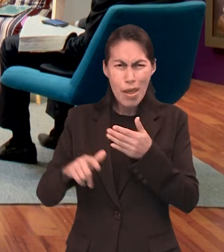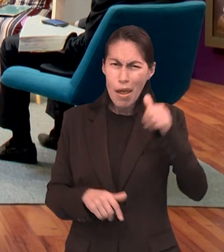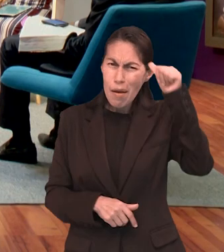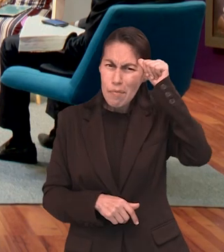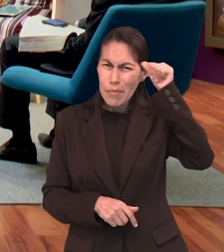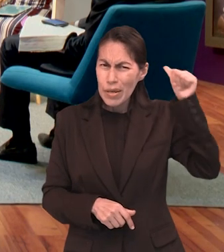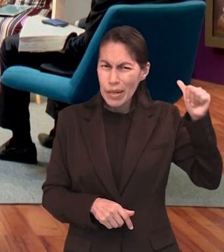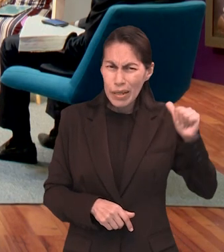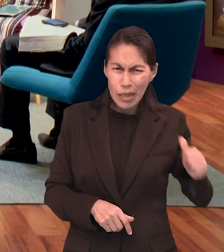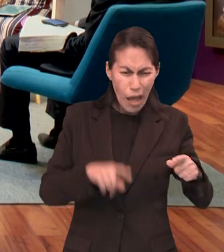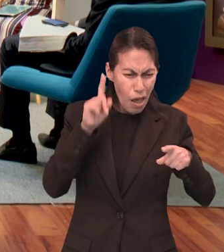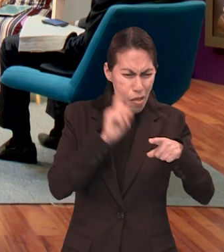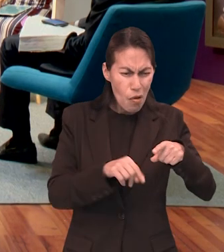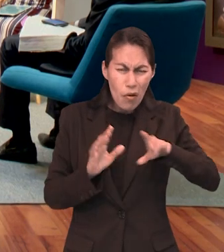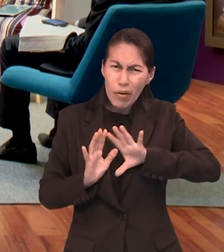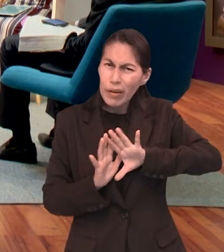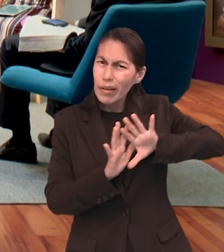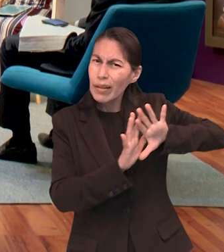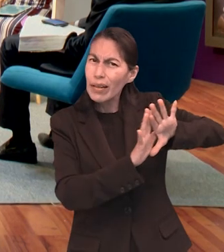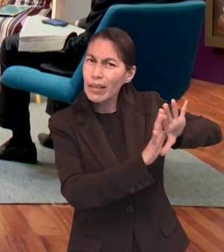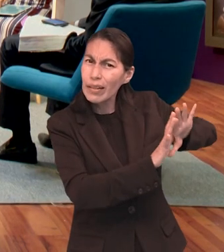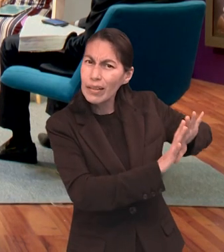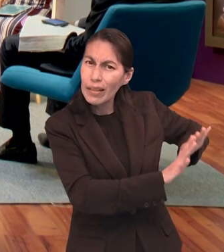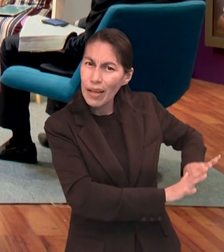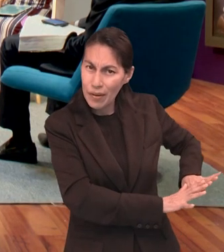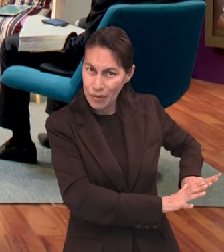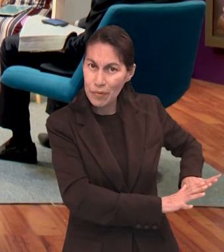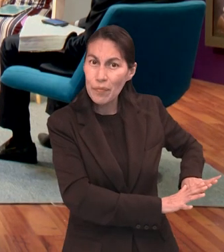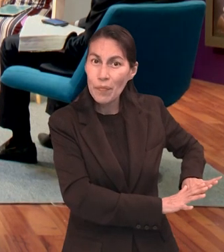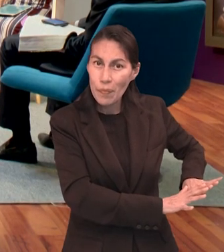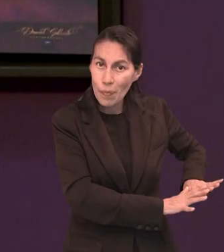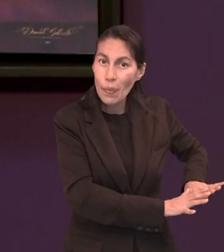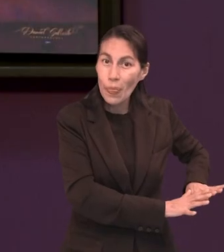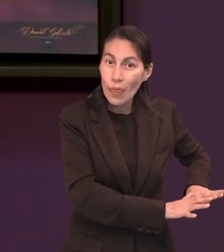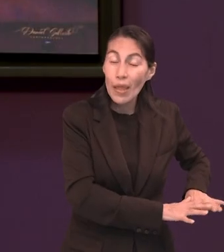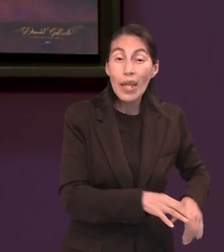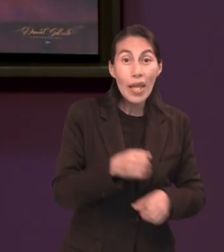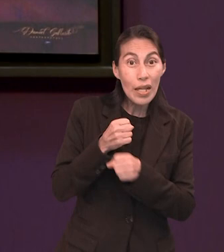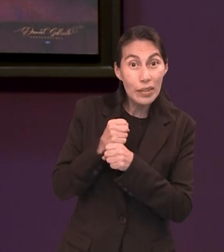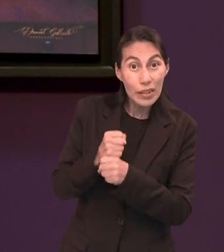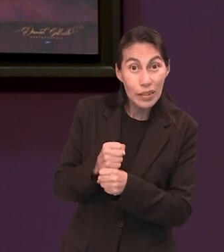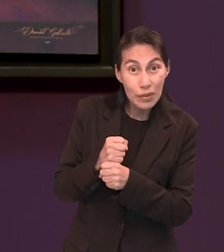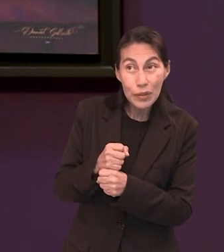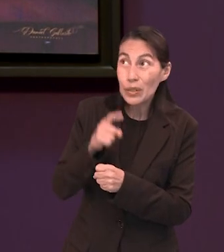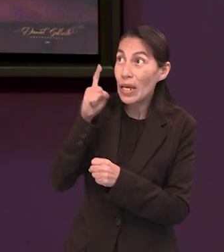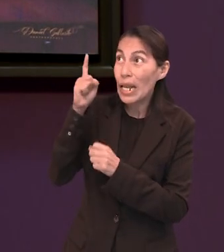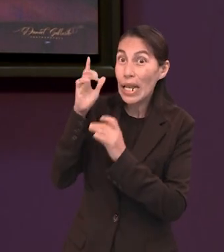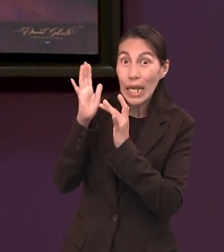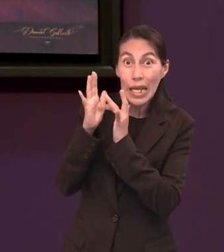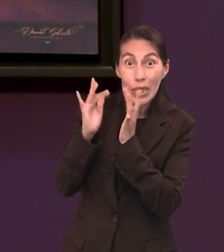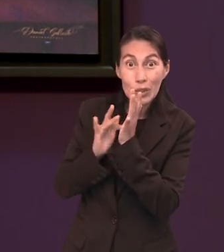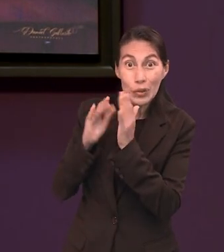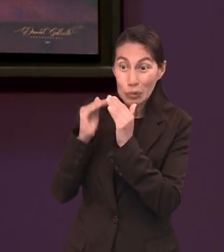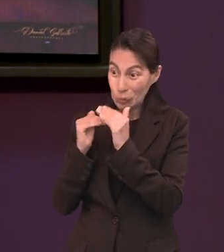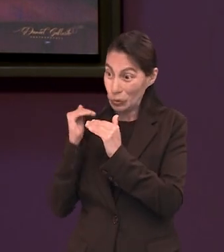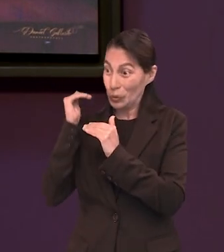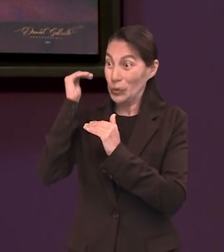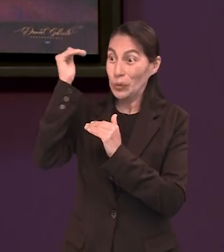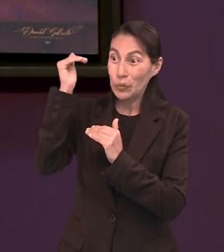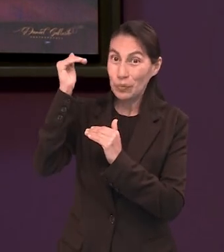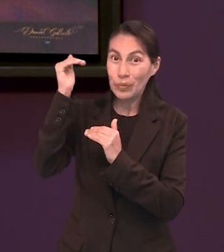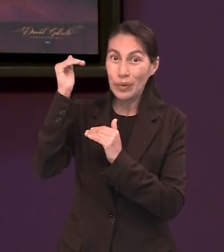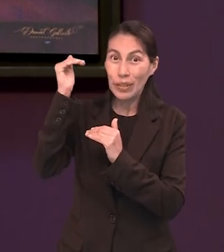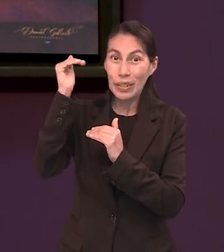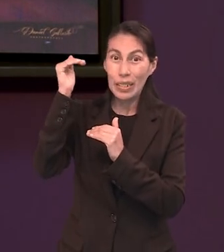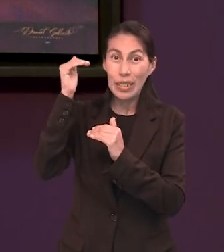también quita el pecado de en medio de nosotros y también es el sacrificio de Jesús es superior